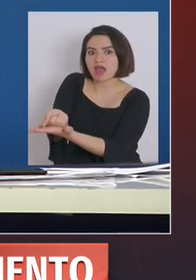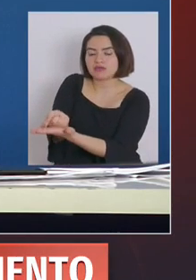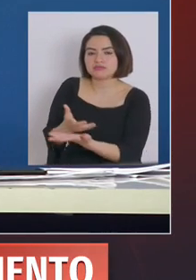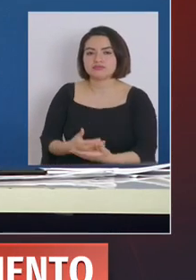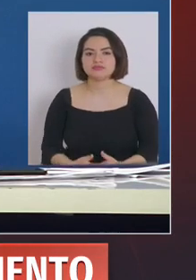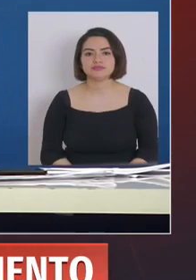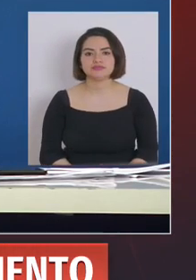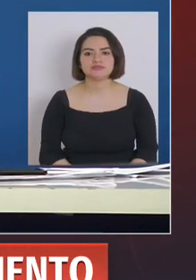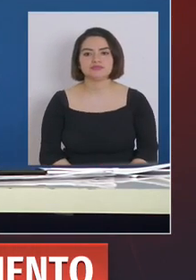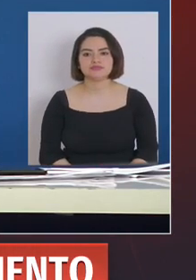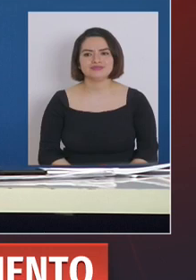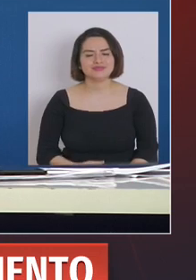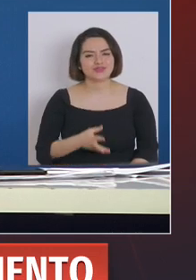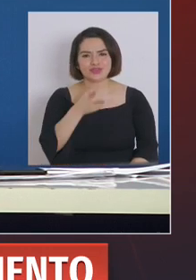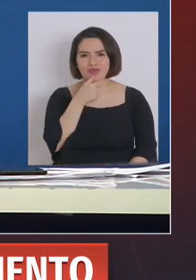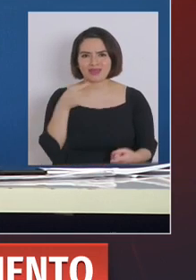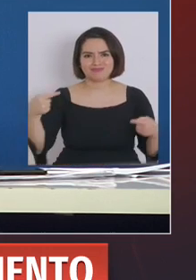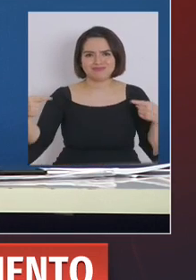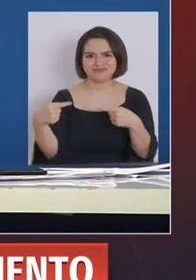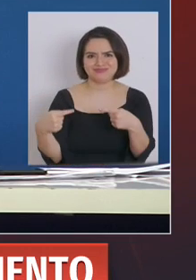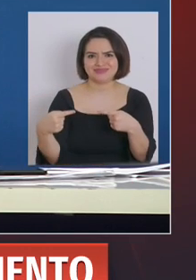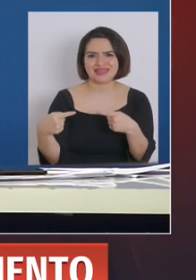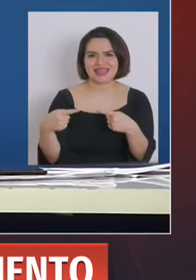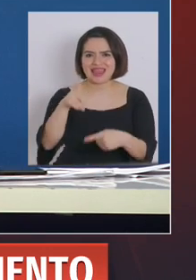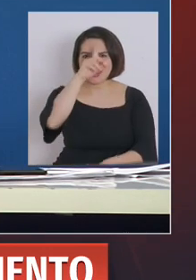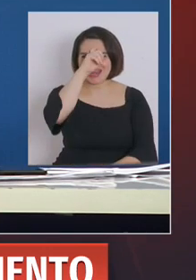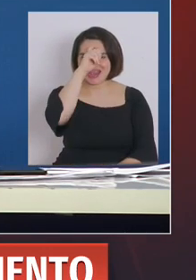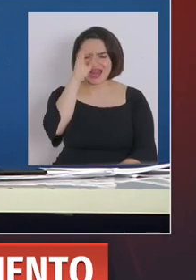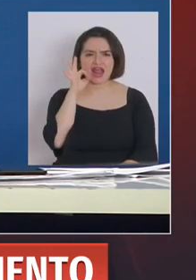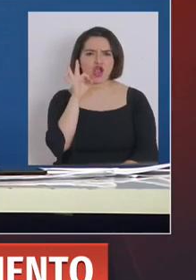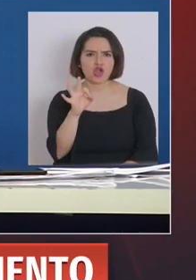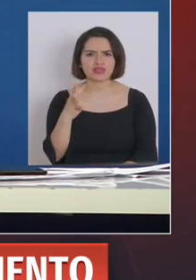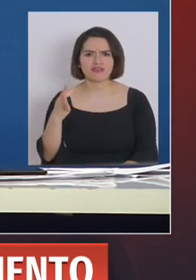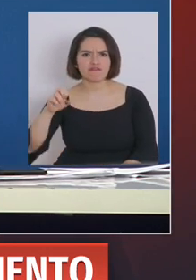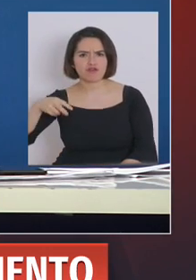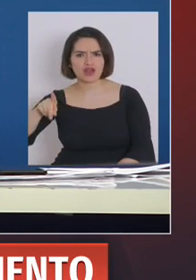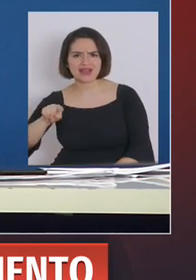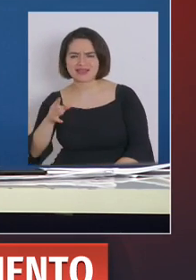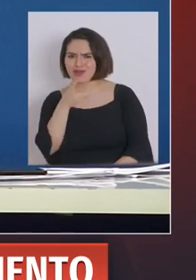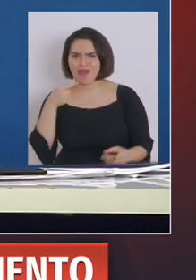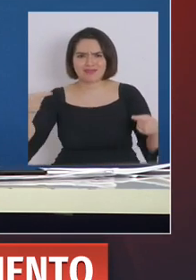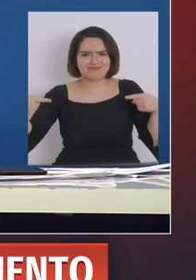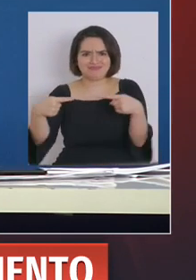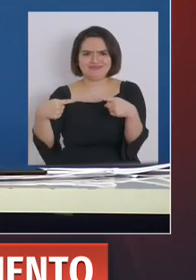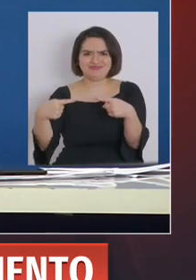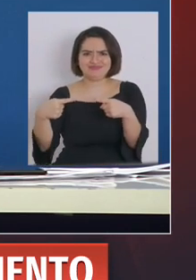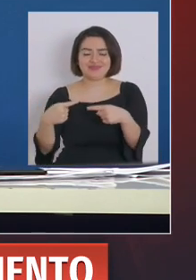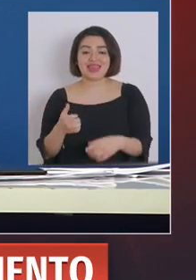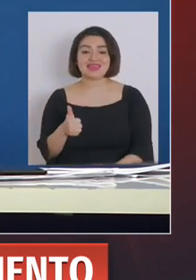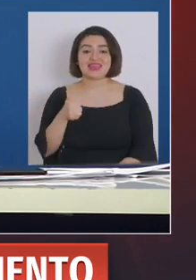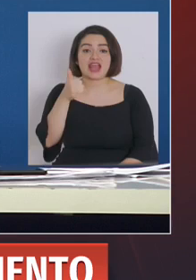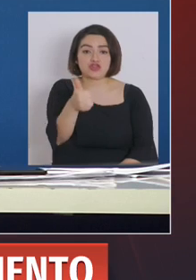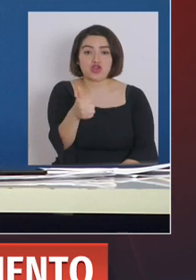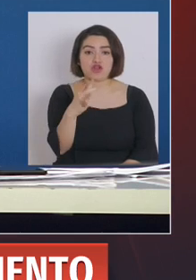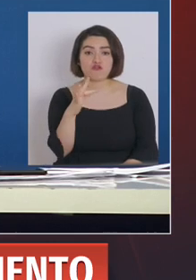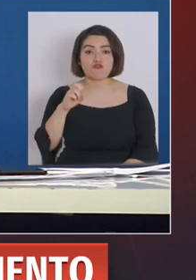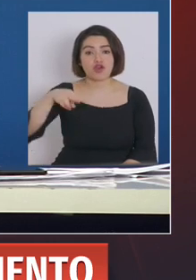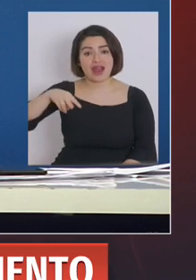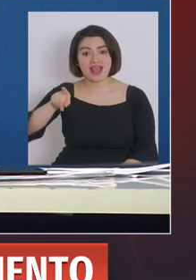primer lugar no hay ninguna pelea entre la Clínica de las Condes y FONASA. El director de FONASA, don Marcelo Mozo,